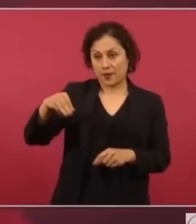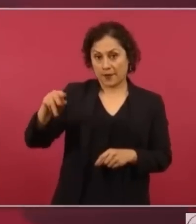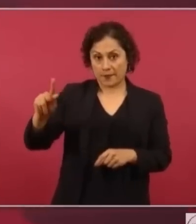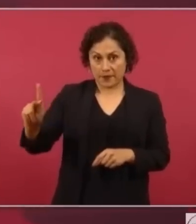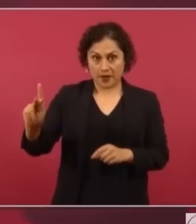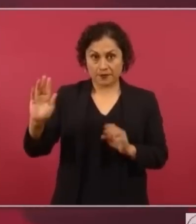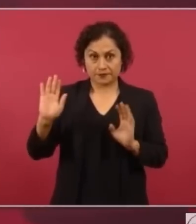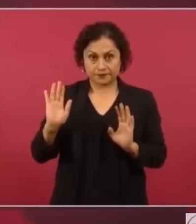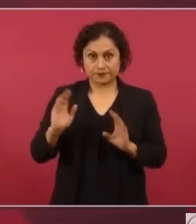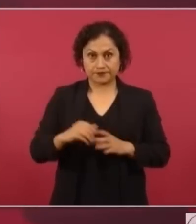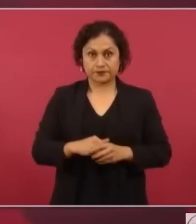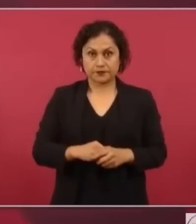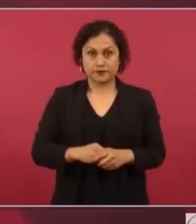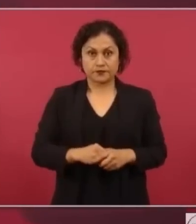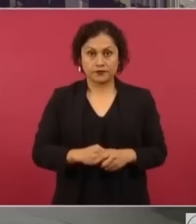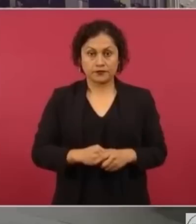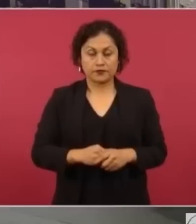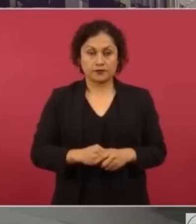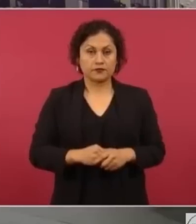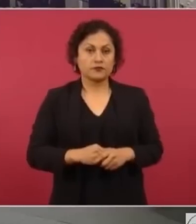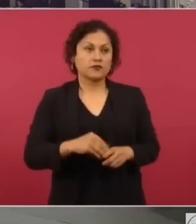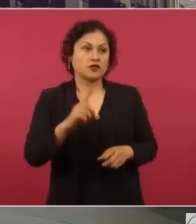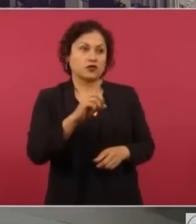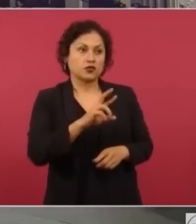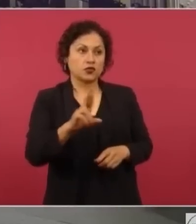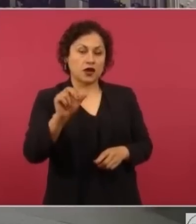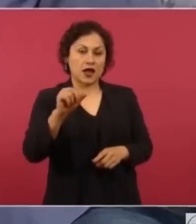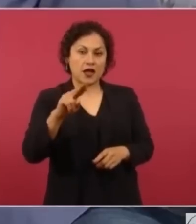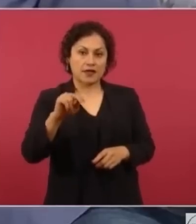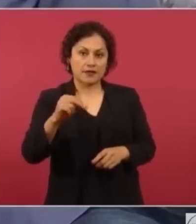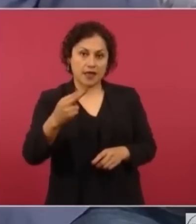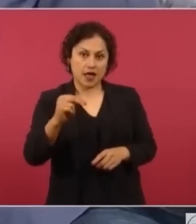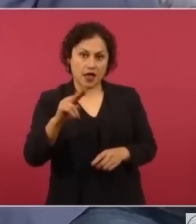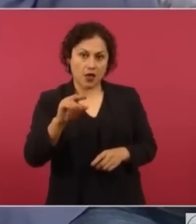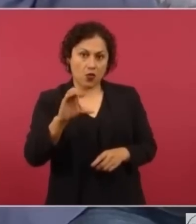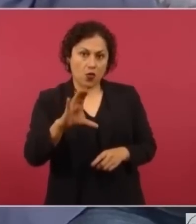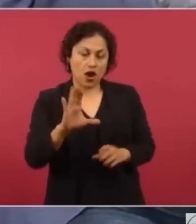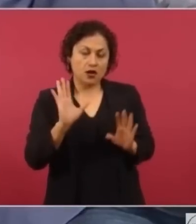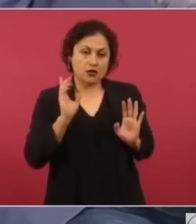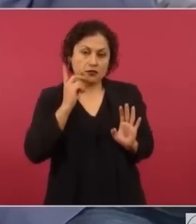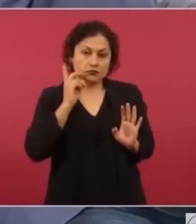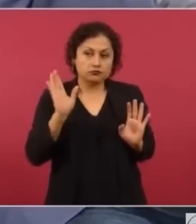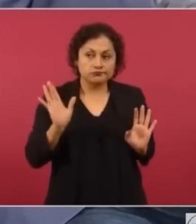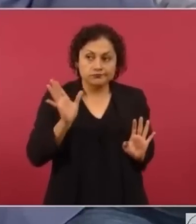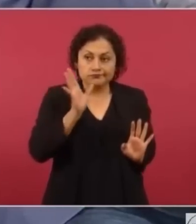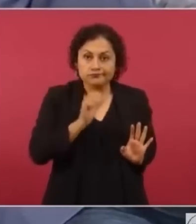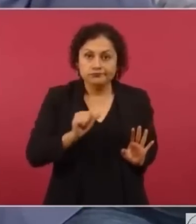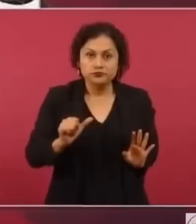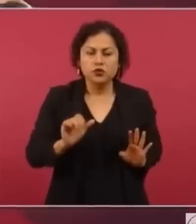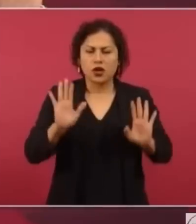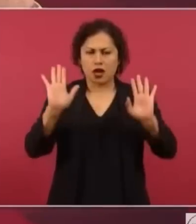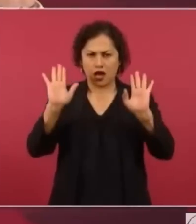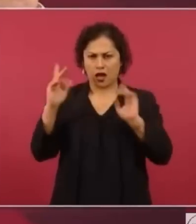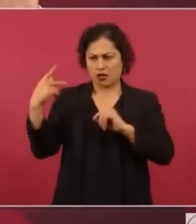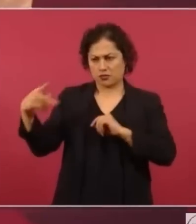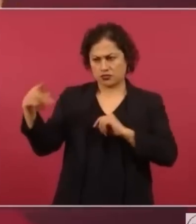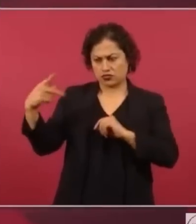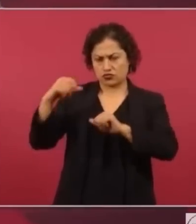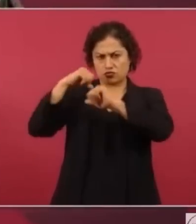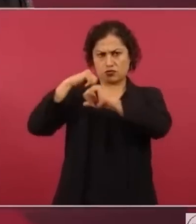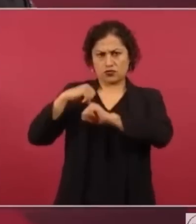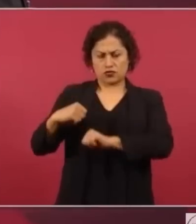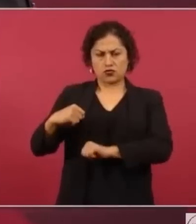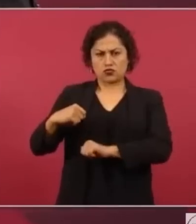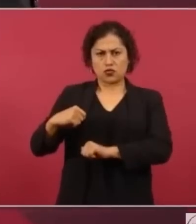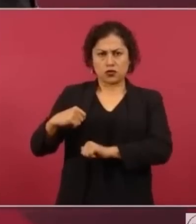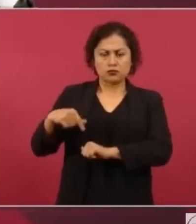Bueno, del doctorado Yalanáhuac dijo que no pueden hacer nada y que no van a hacer nada. Por eso, lo que resuelvan las autoridades. Y a